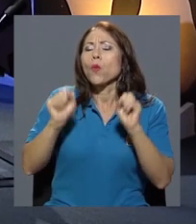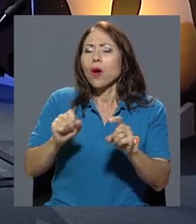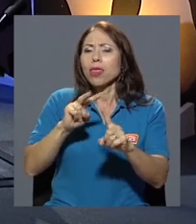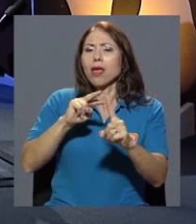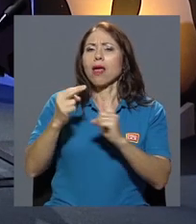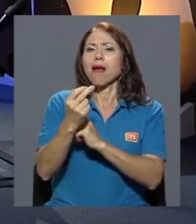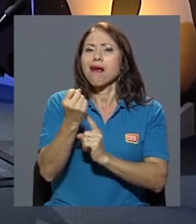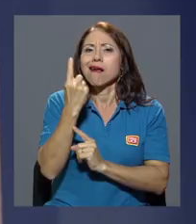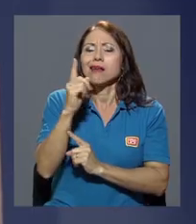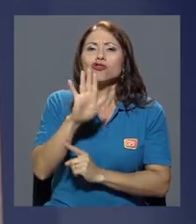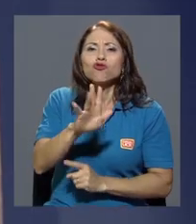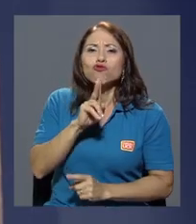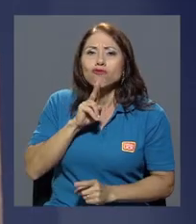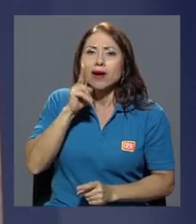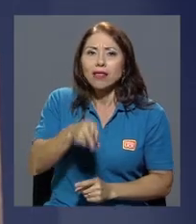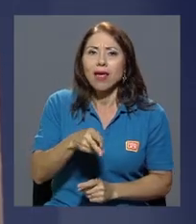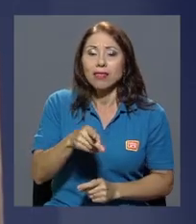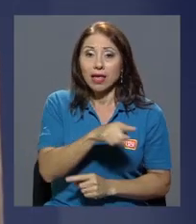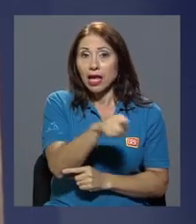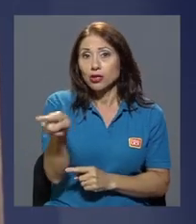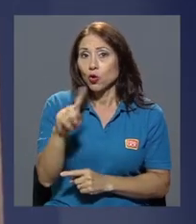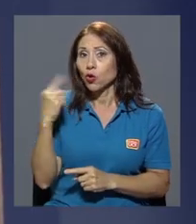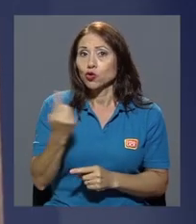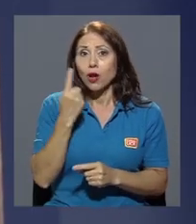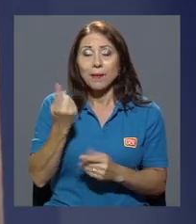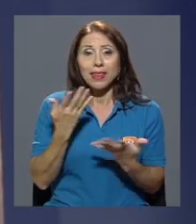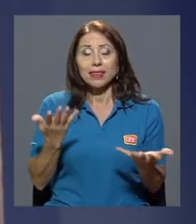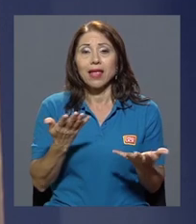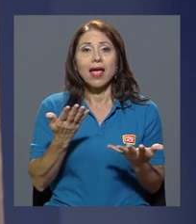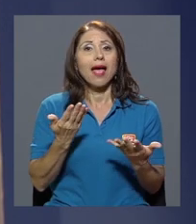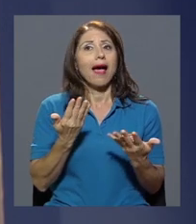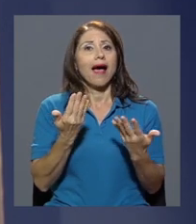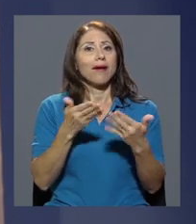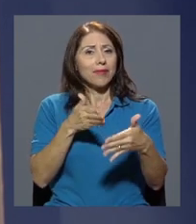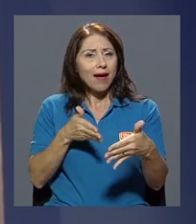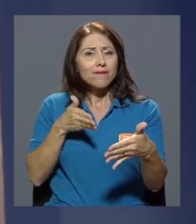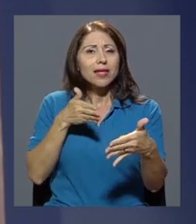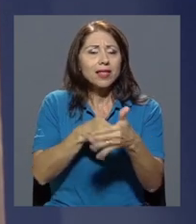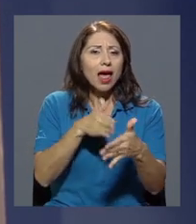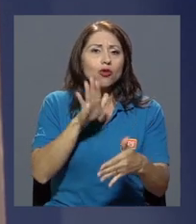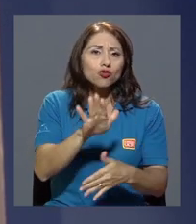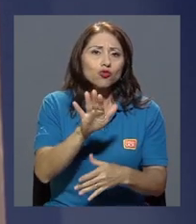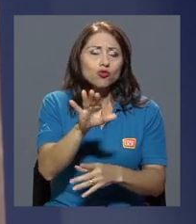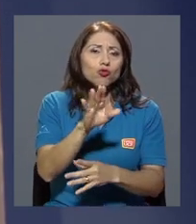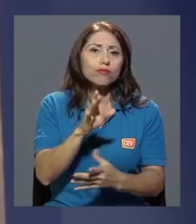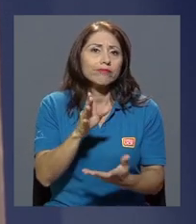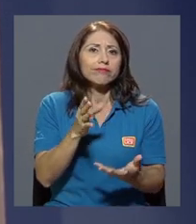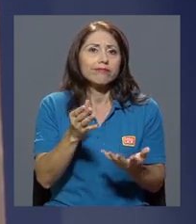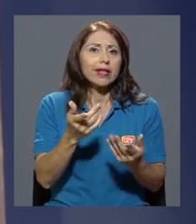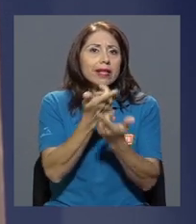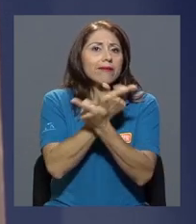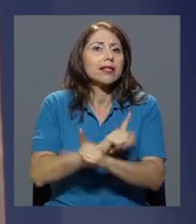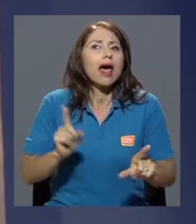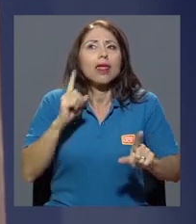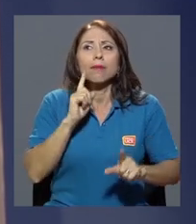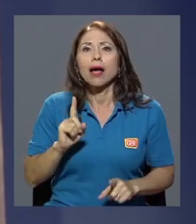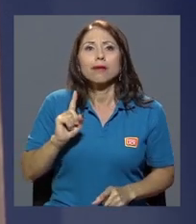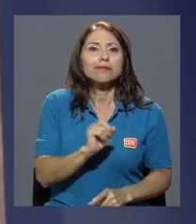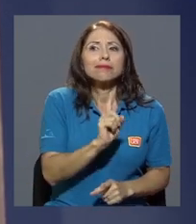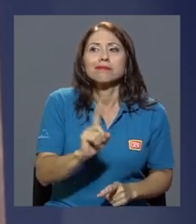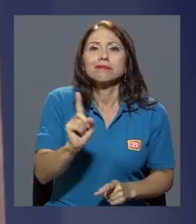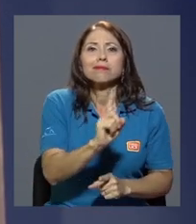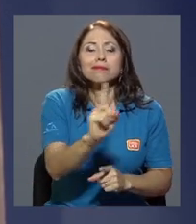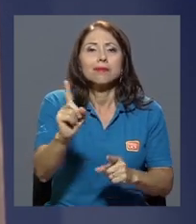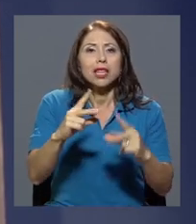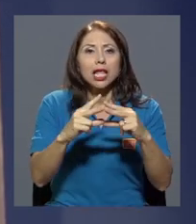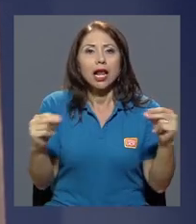no solamente eso ha afectado su realidad de moverse durante el tiempo que deseen dentro del propio Nicaragua, sino